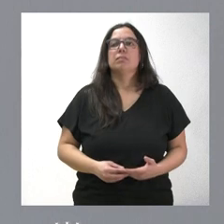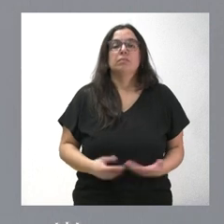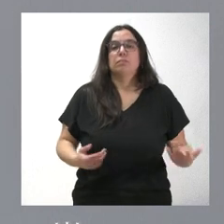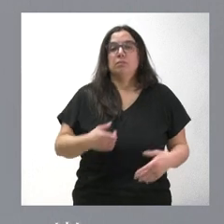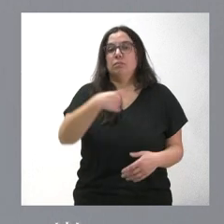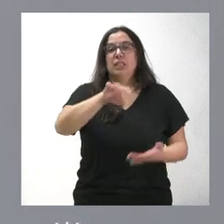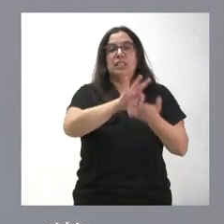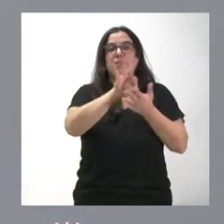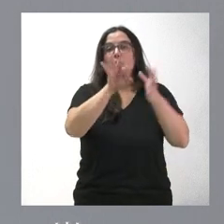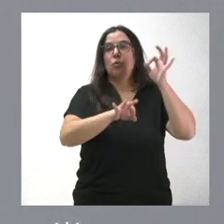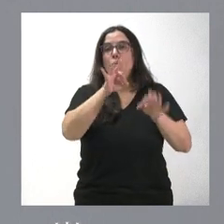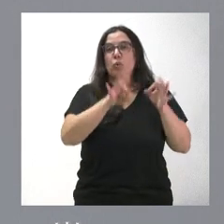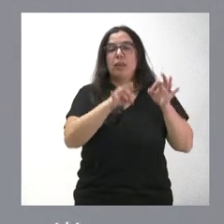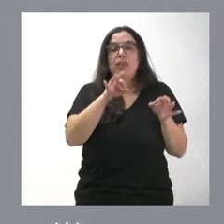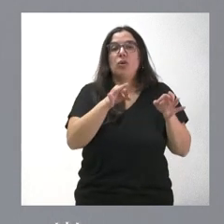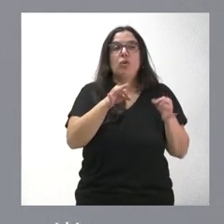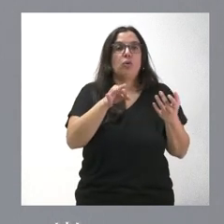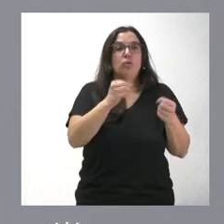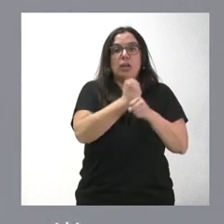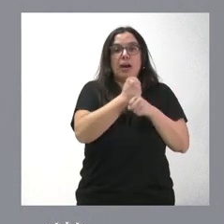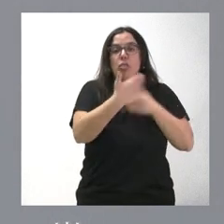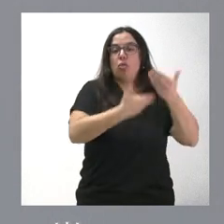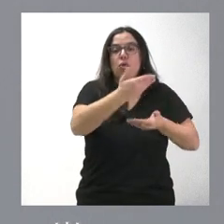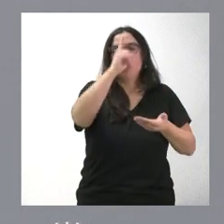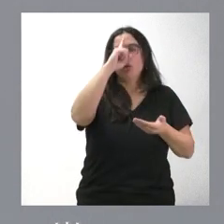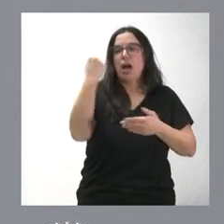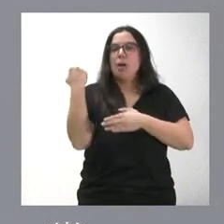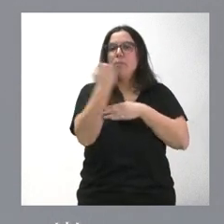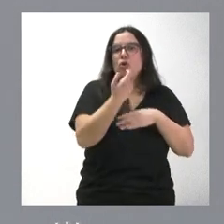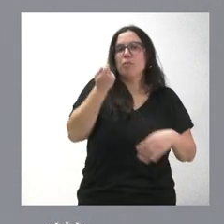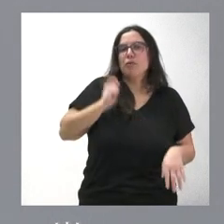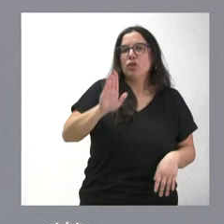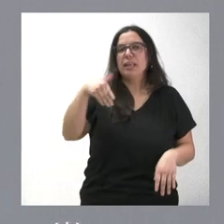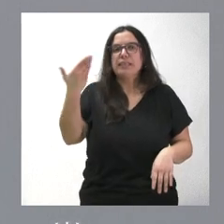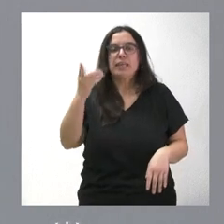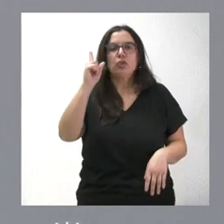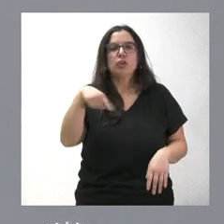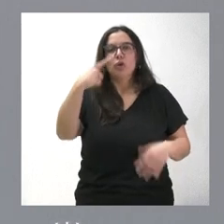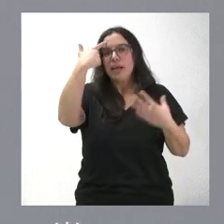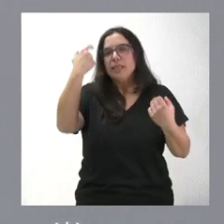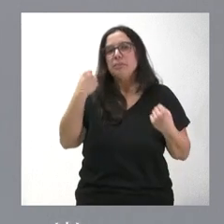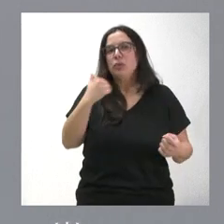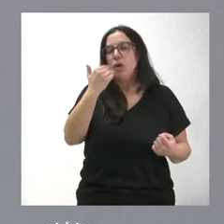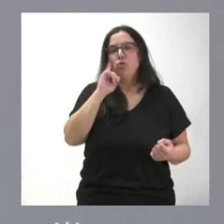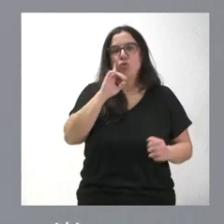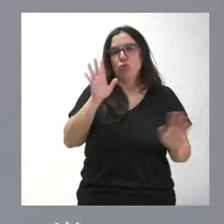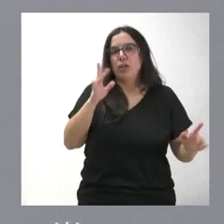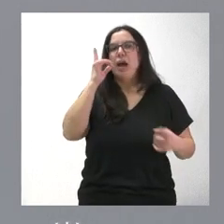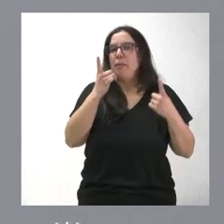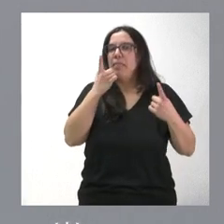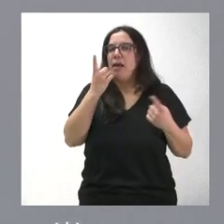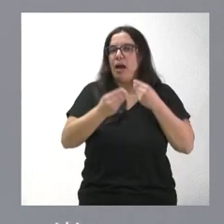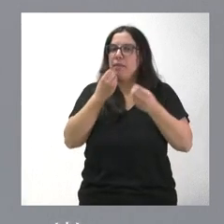los servicios jurídicos. No sé si en alguna medida van a contar con algún apoyo de profesionales especialistas en la materia, que siempre sería bienvenido.